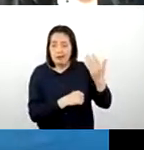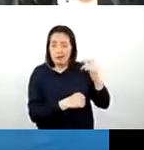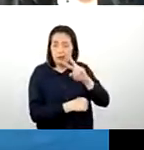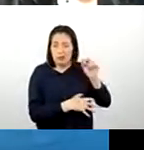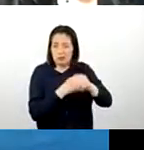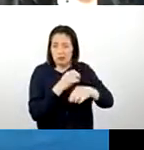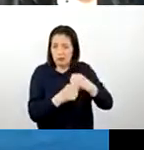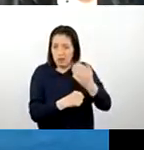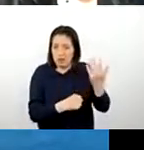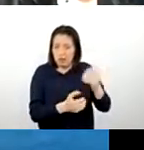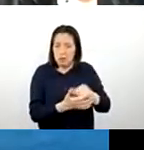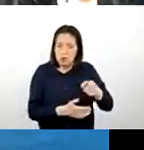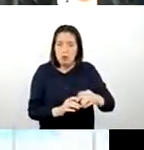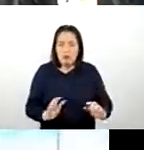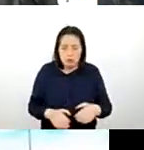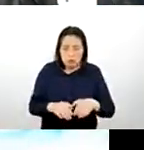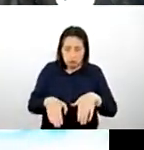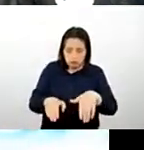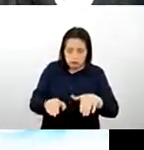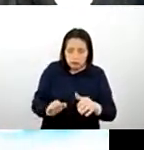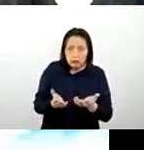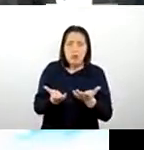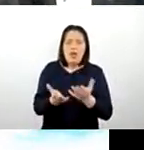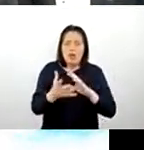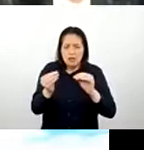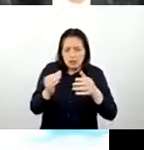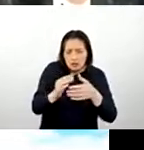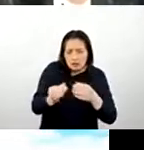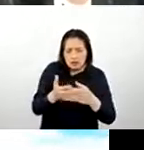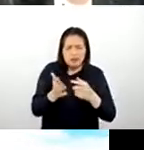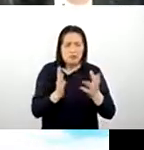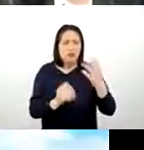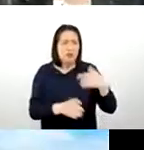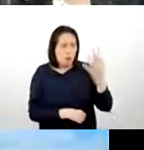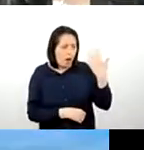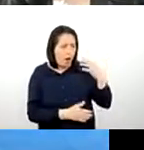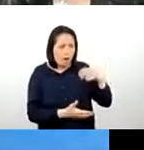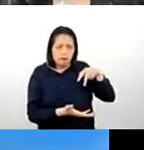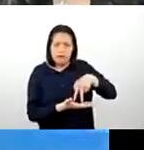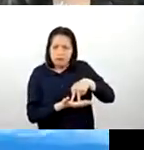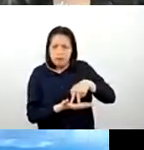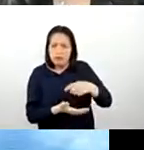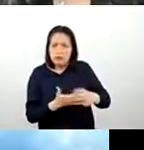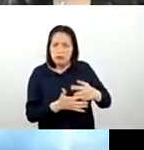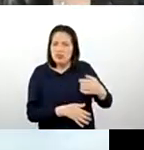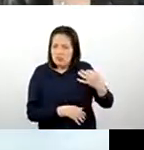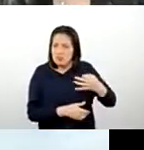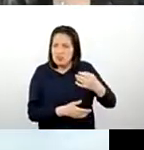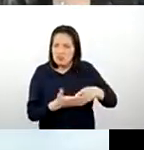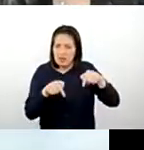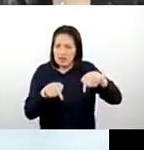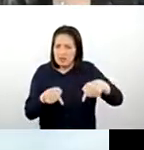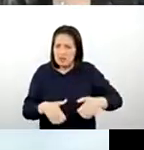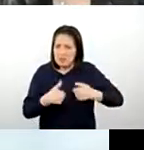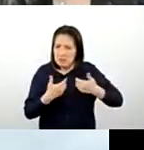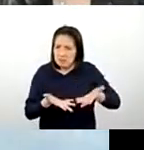Es un santuario histórico que recuerda nuestro espíritu valeroso, que diga por siempre que aquí vivimos,